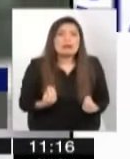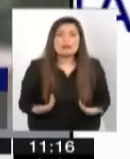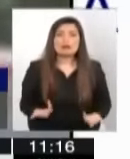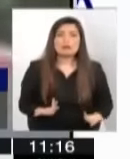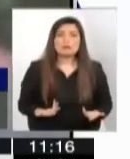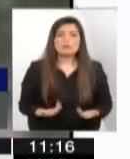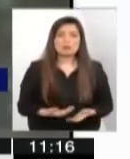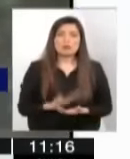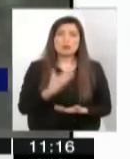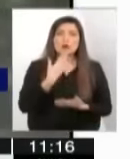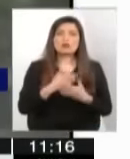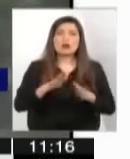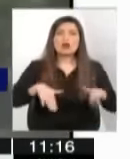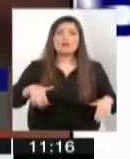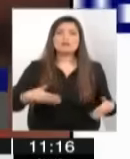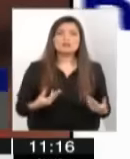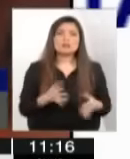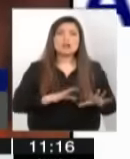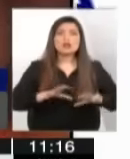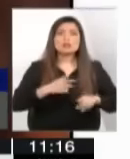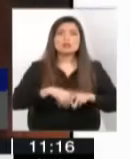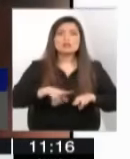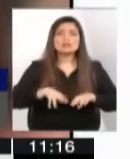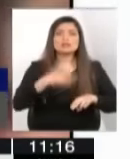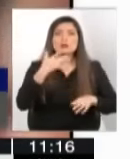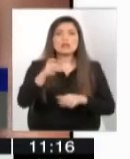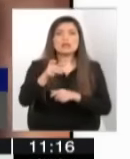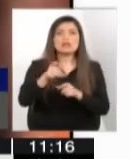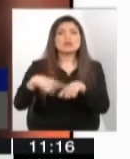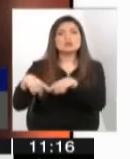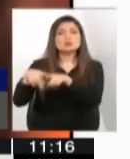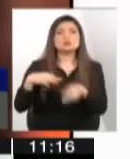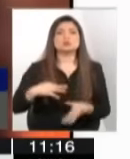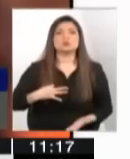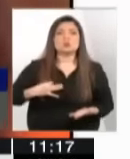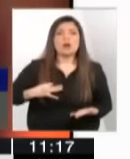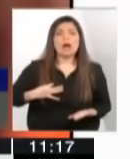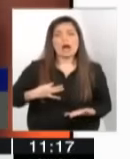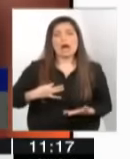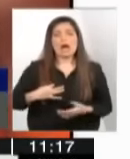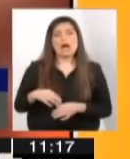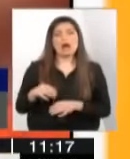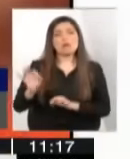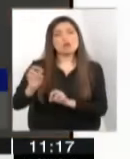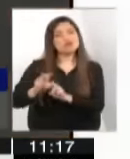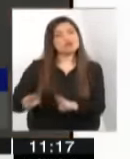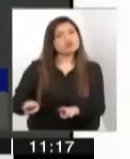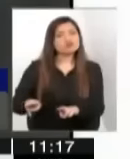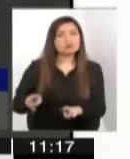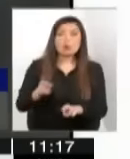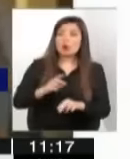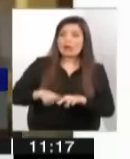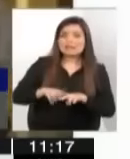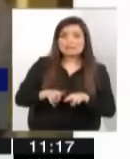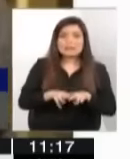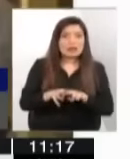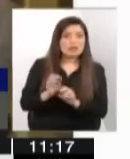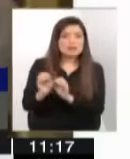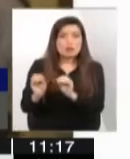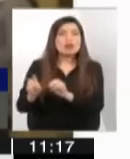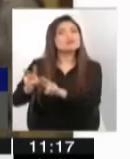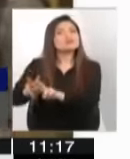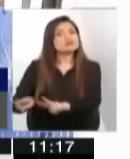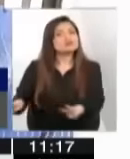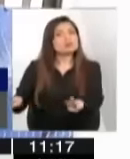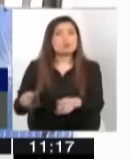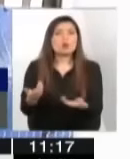como para dejar conforme a la ciudadanía, porque además todos creemos que lo que nos dicen y los anuncios que nos hacen siempre es la